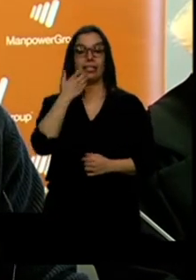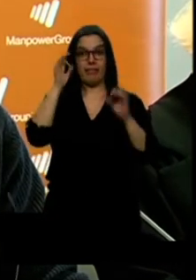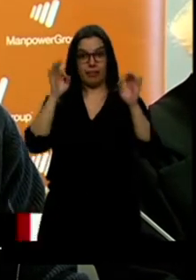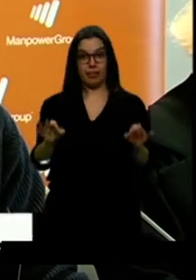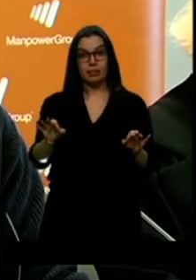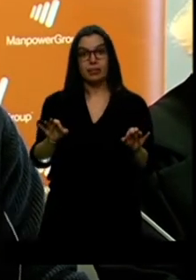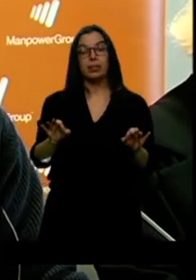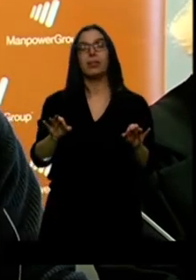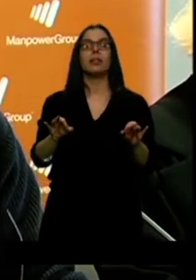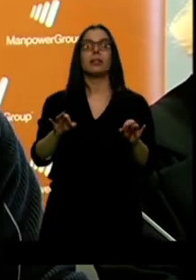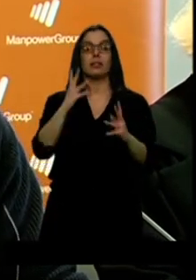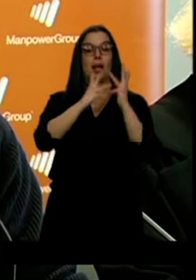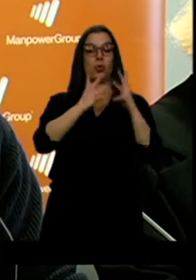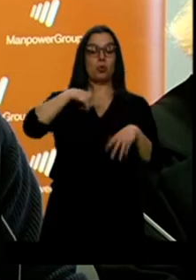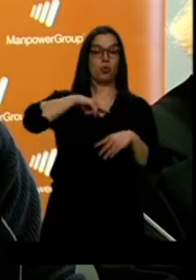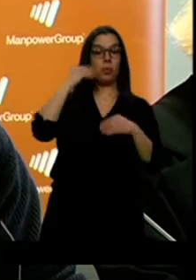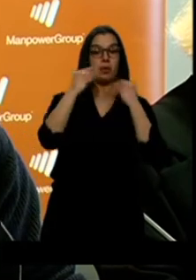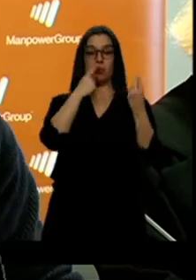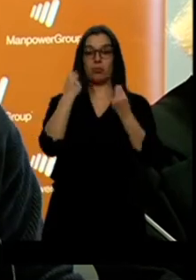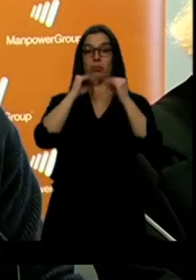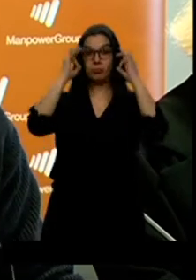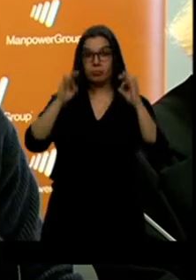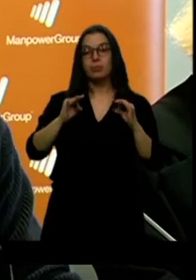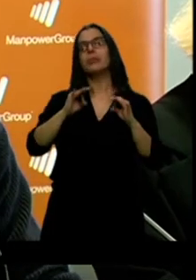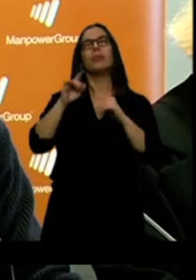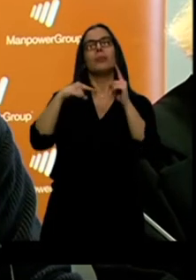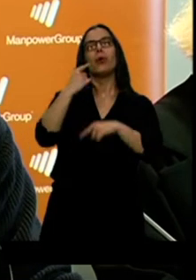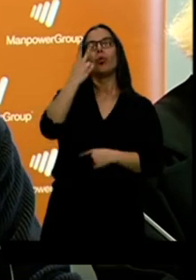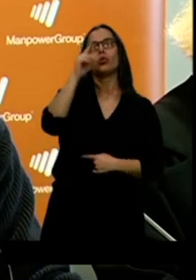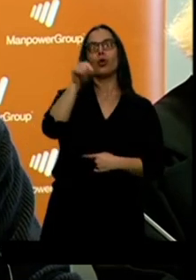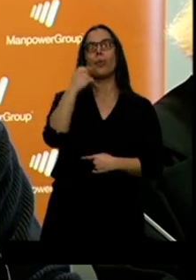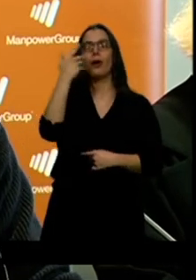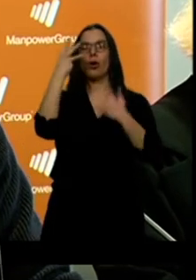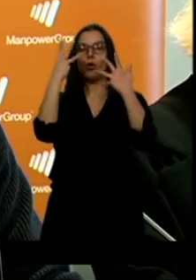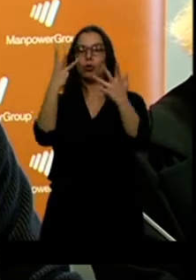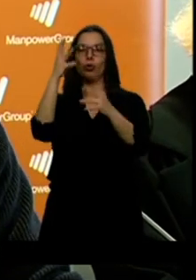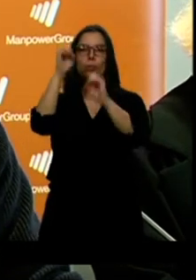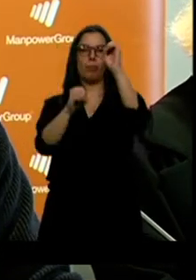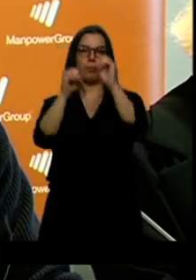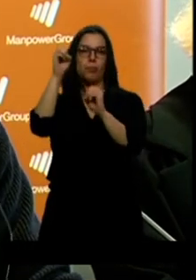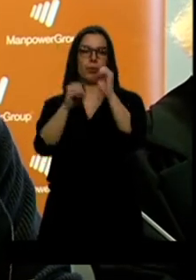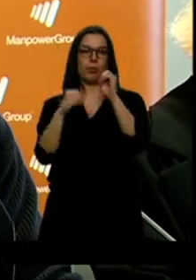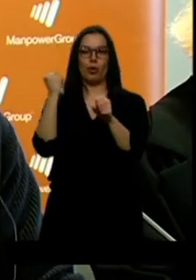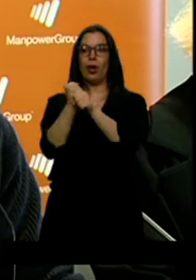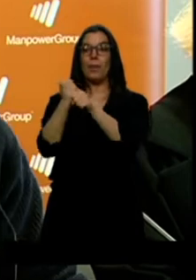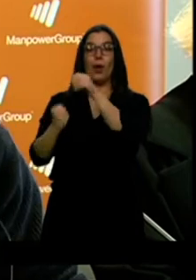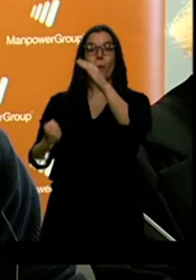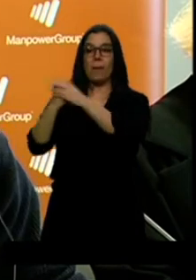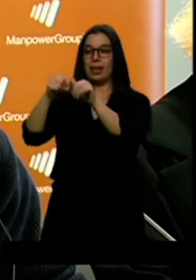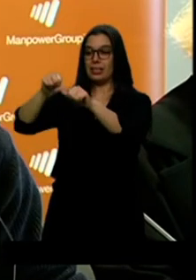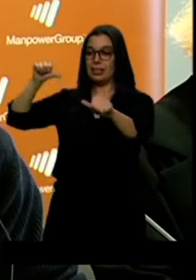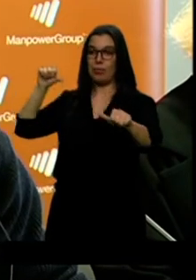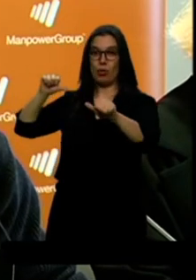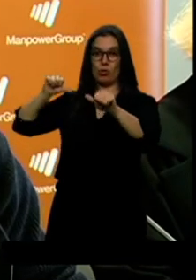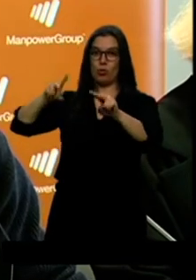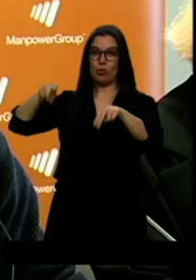estaremos al 2,8% del empleo máximo jamás conseguido por la economía española, que fue